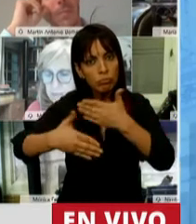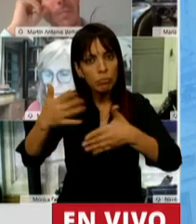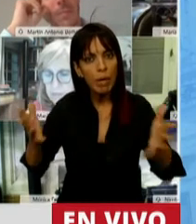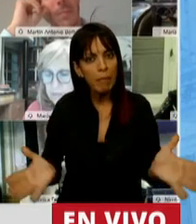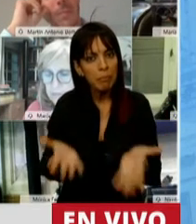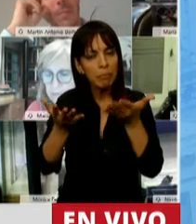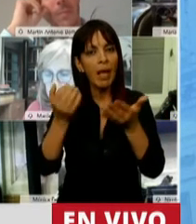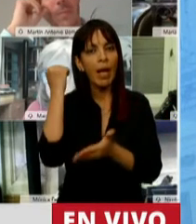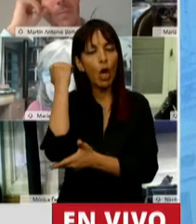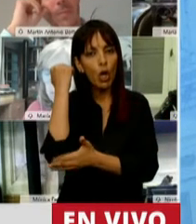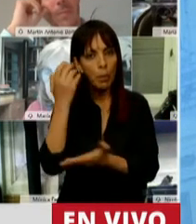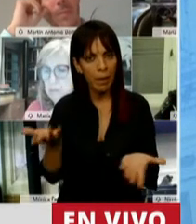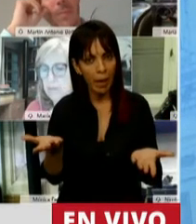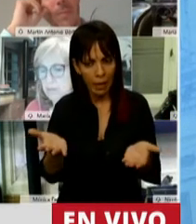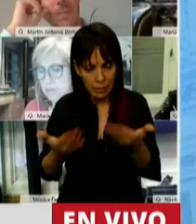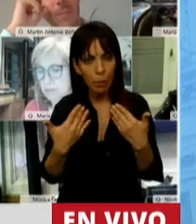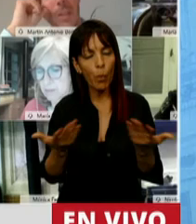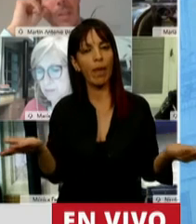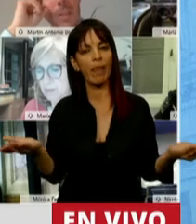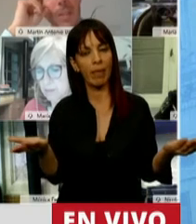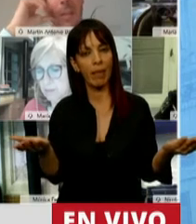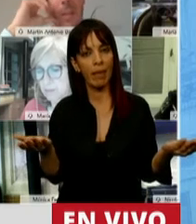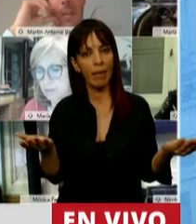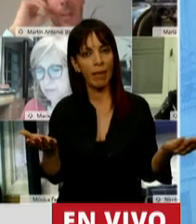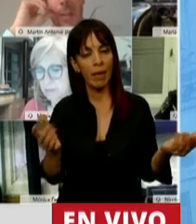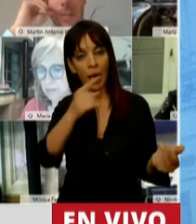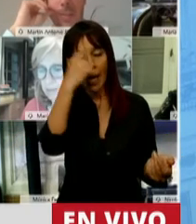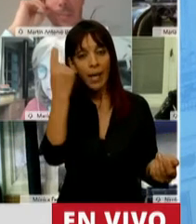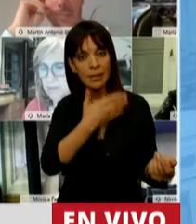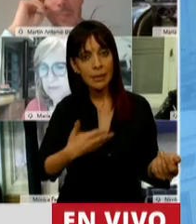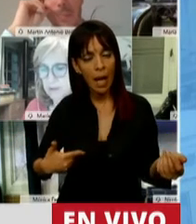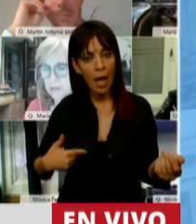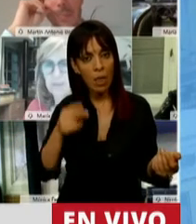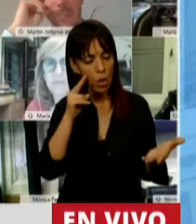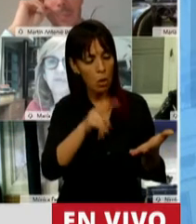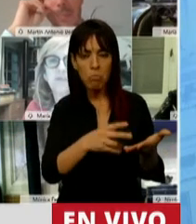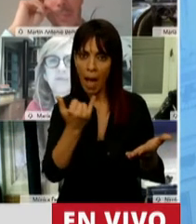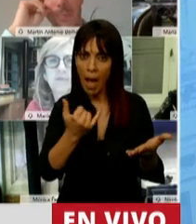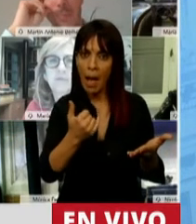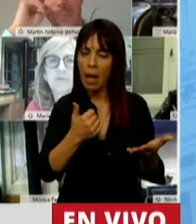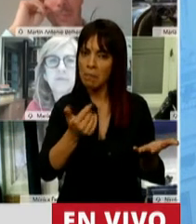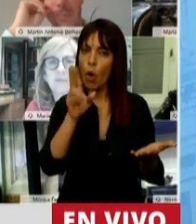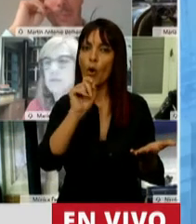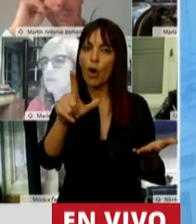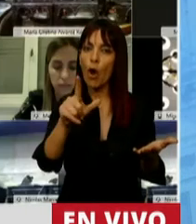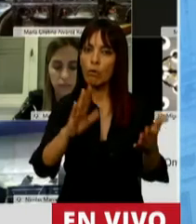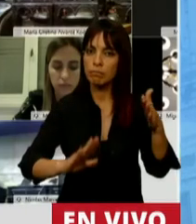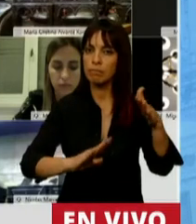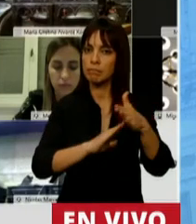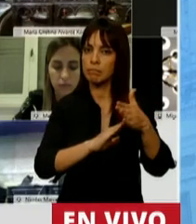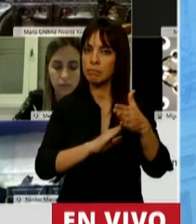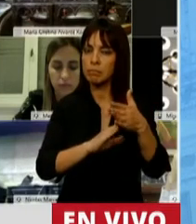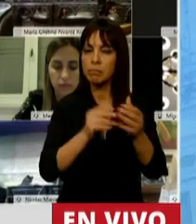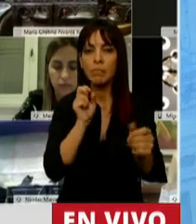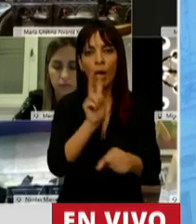política fiscal expansiva y un Estado que cumple un rol fundamental para proteger